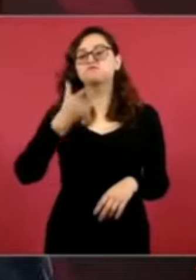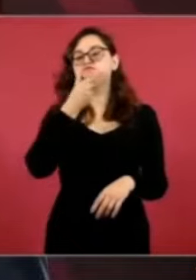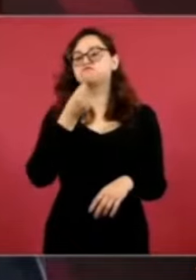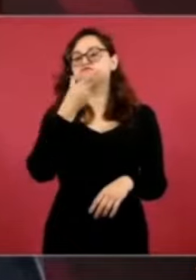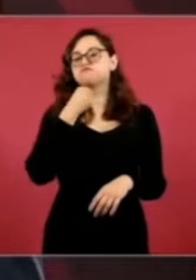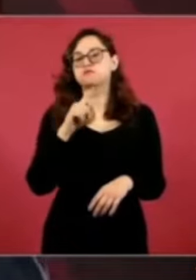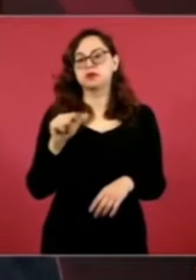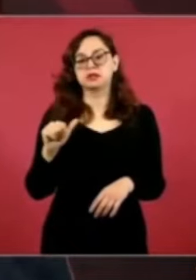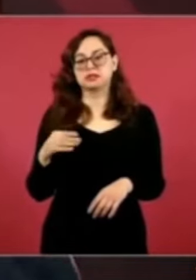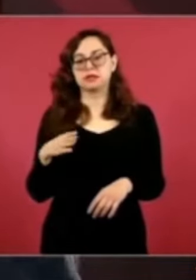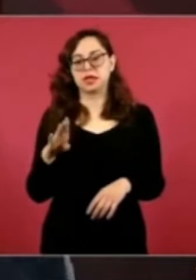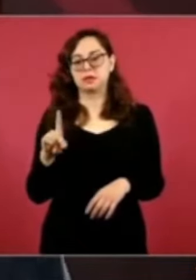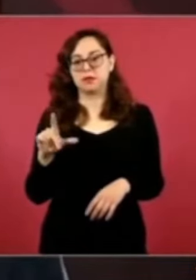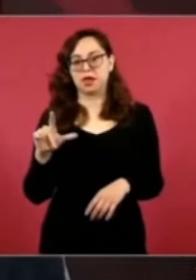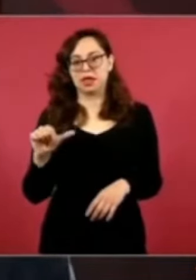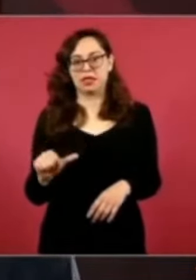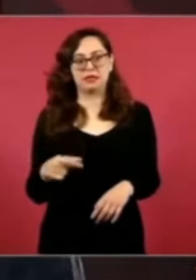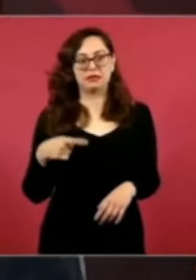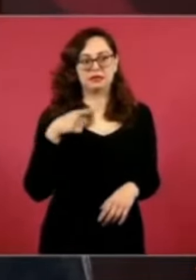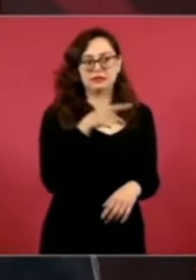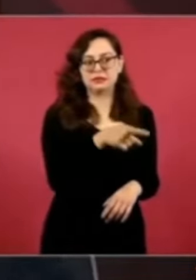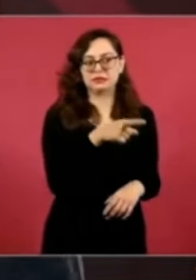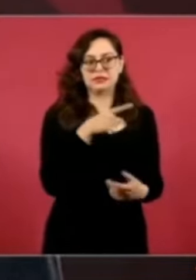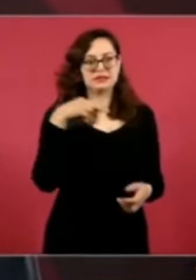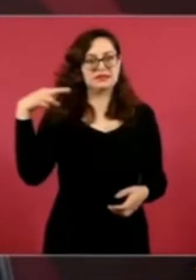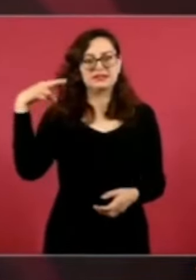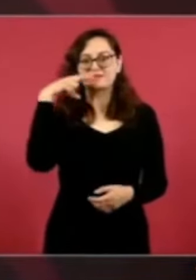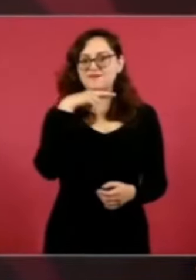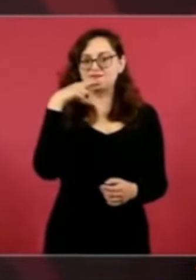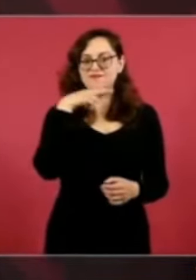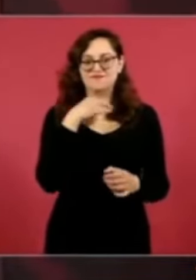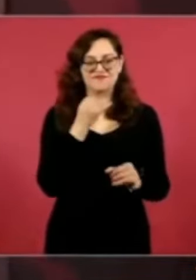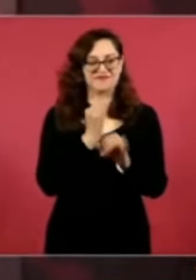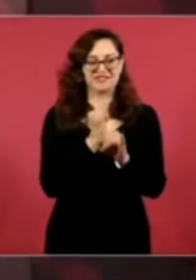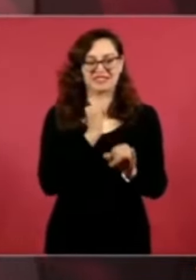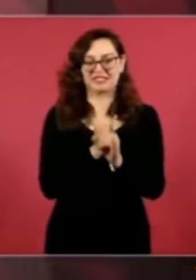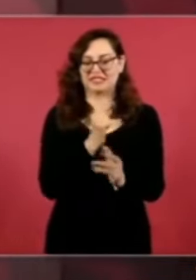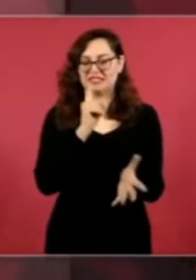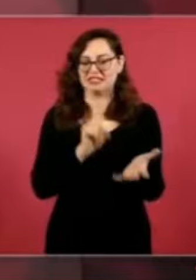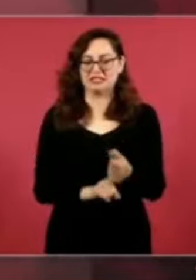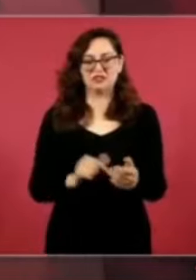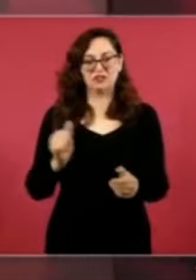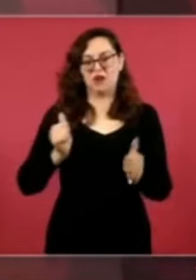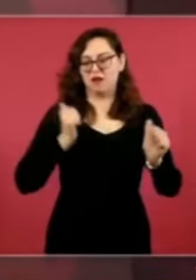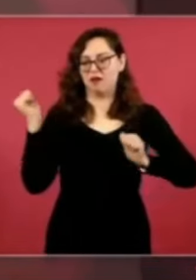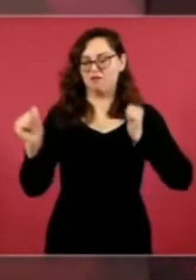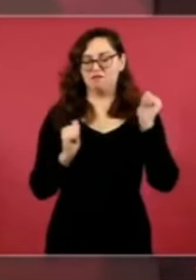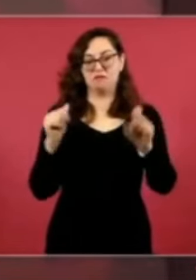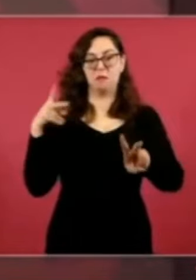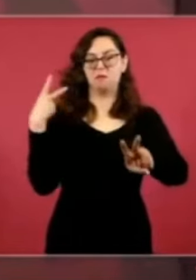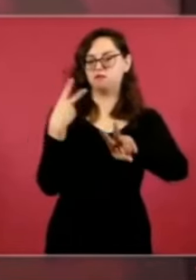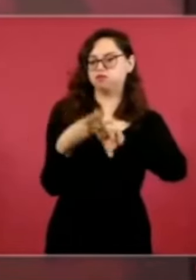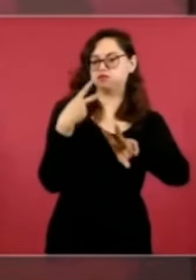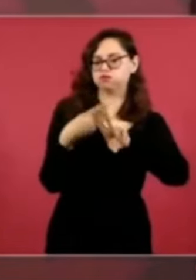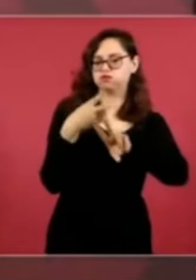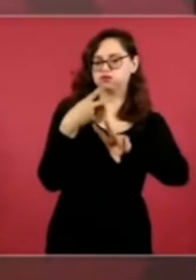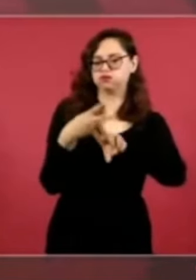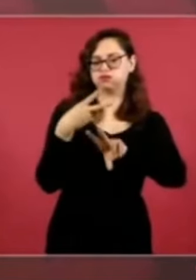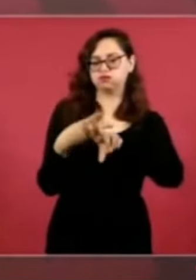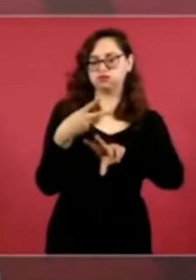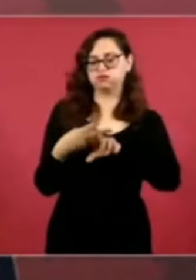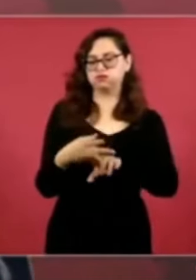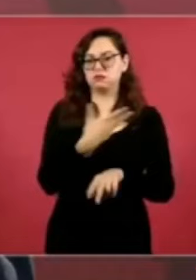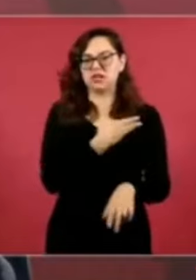y vuelve en las redes AMLO, presidente Narco. Pero